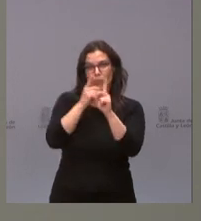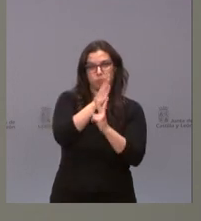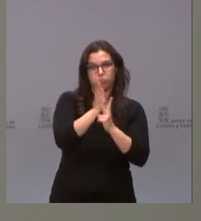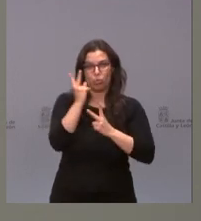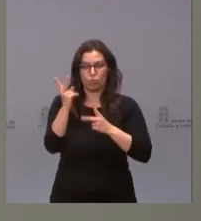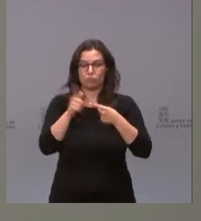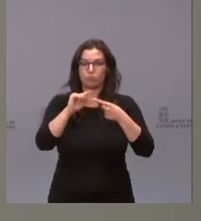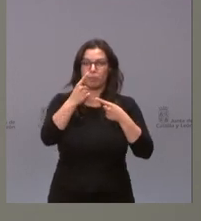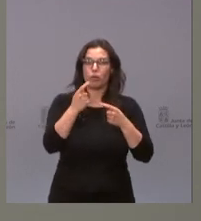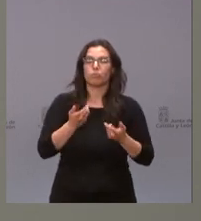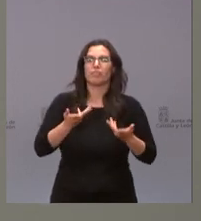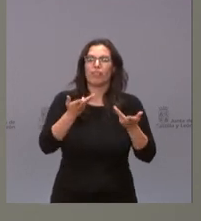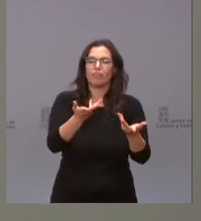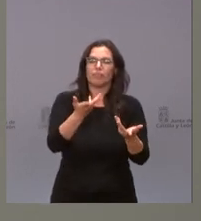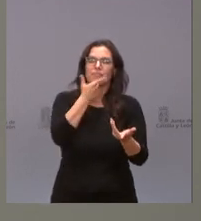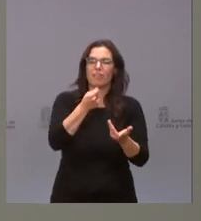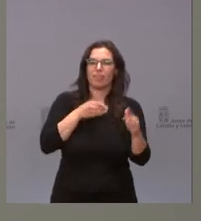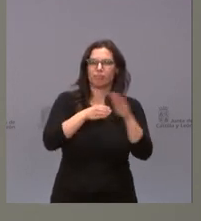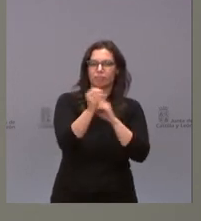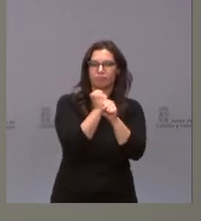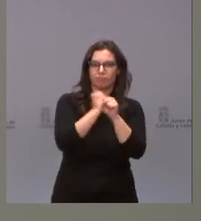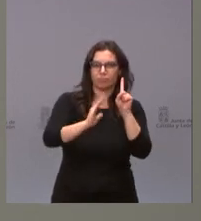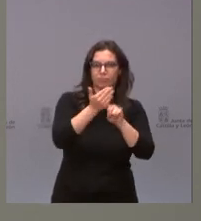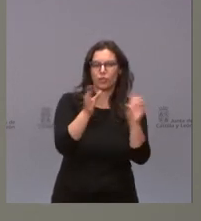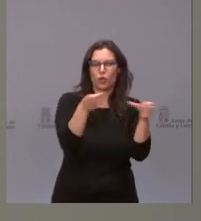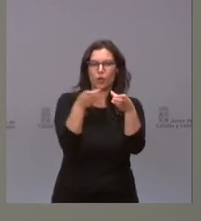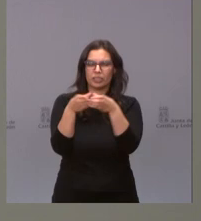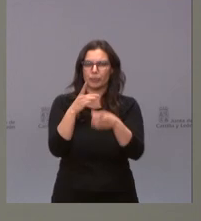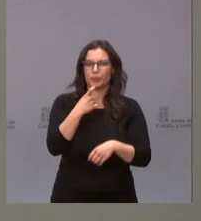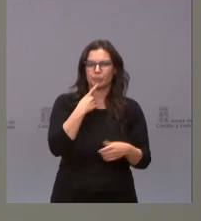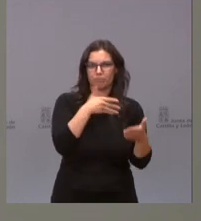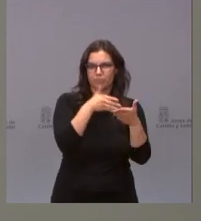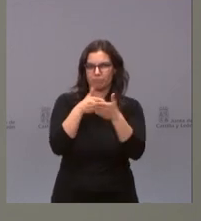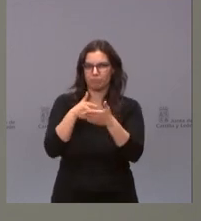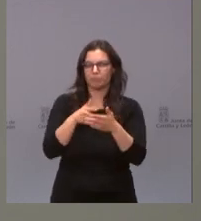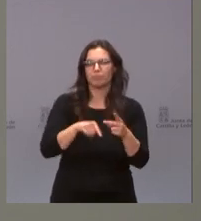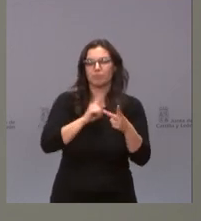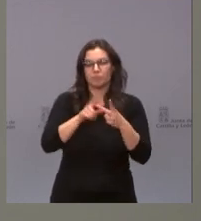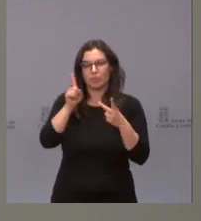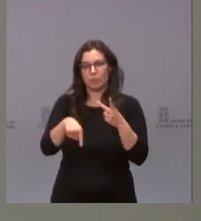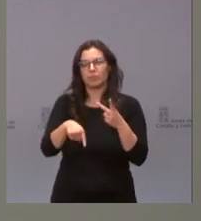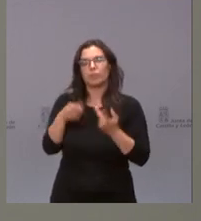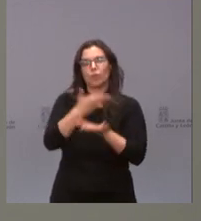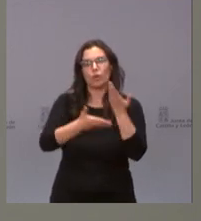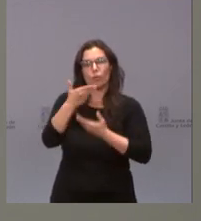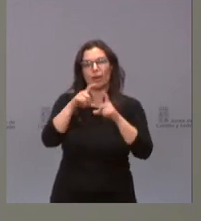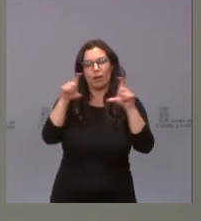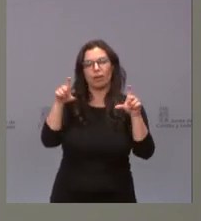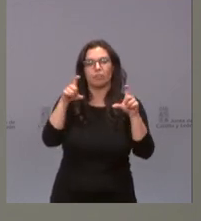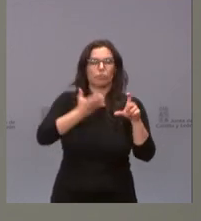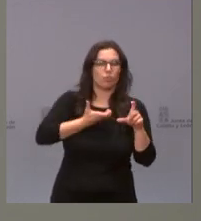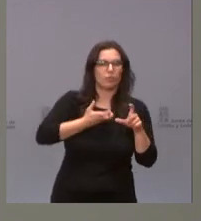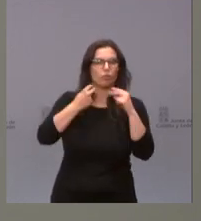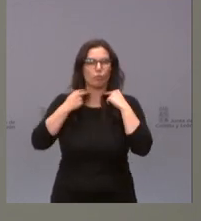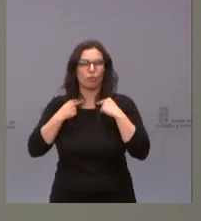Por un lado, facilitar el acceso al mercado laboral de los colectivos con mayores dificultades de empleabilidad y, por otro, colaborar con las entidades locales en la